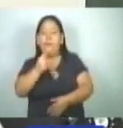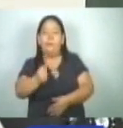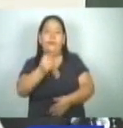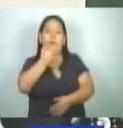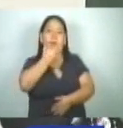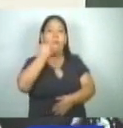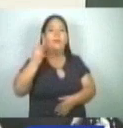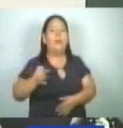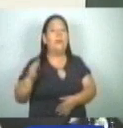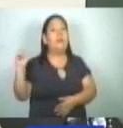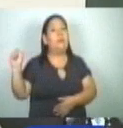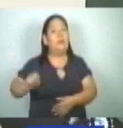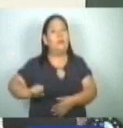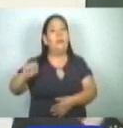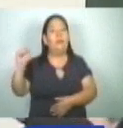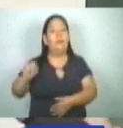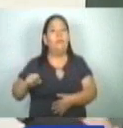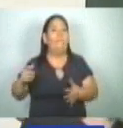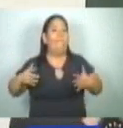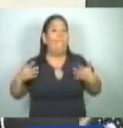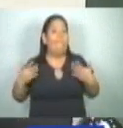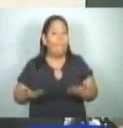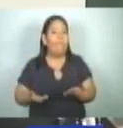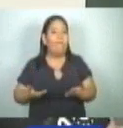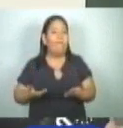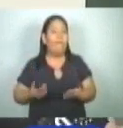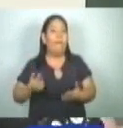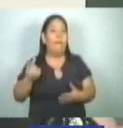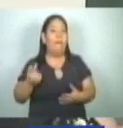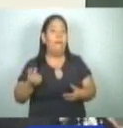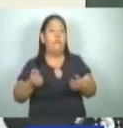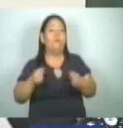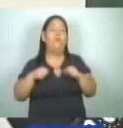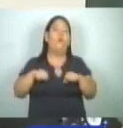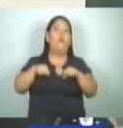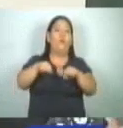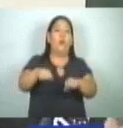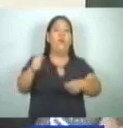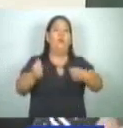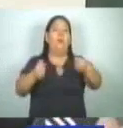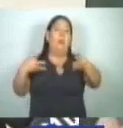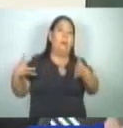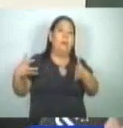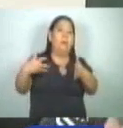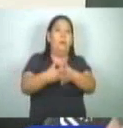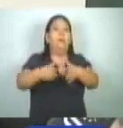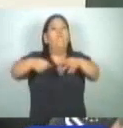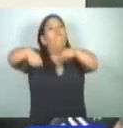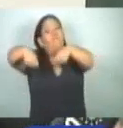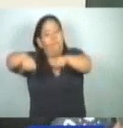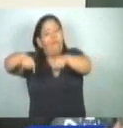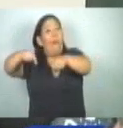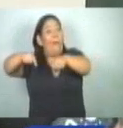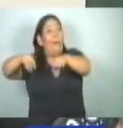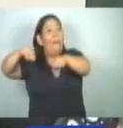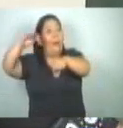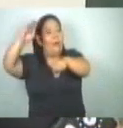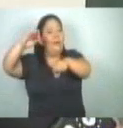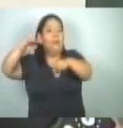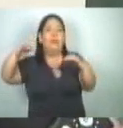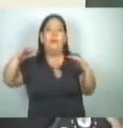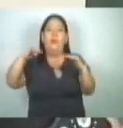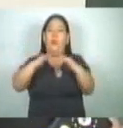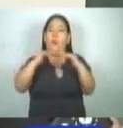cierto, sigue siendo la mayoría de las personas que fallecen en un siniestro vial motociclista, se ha tenido también una